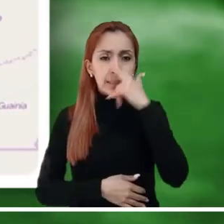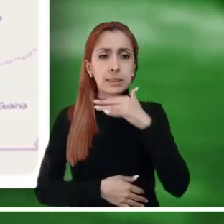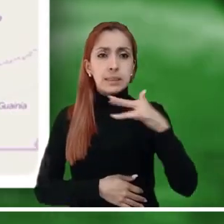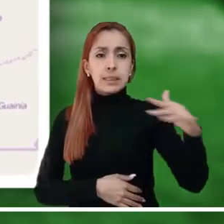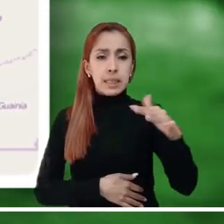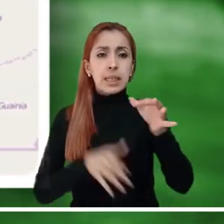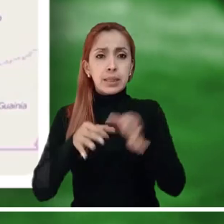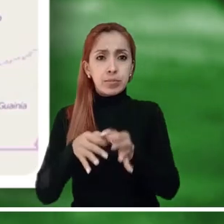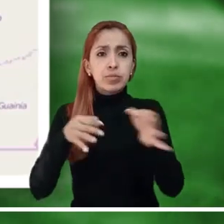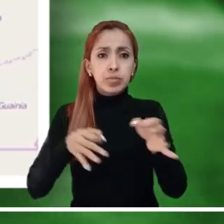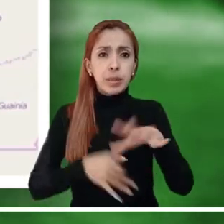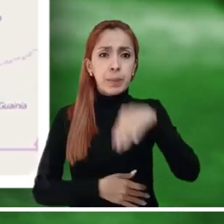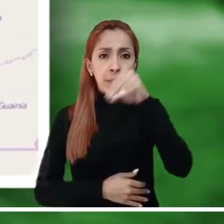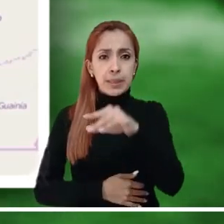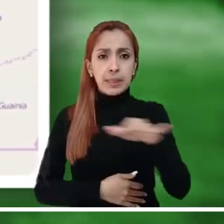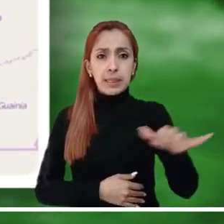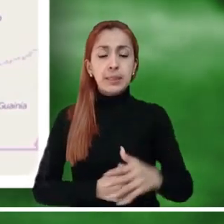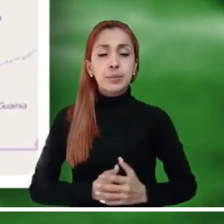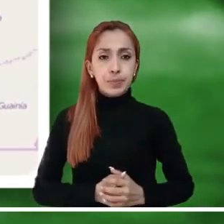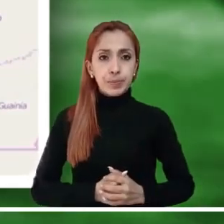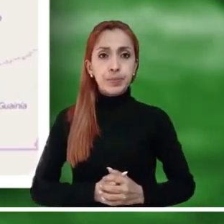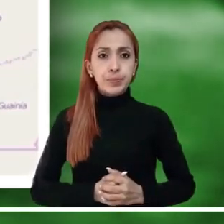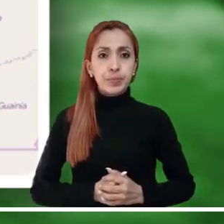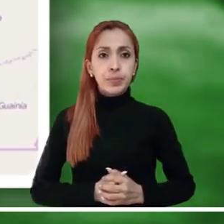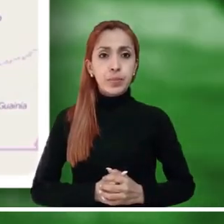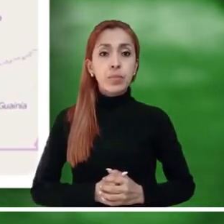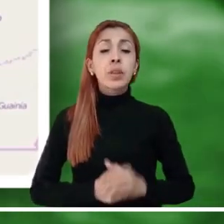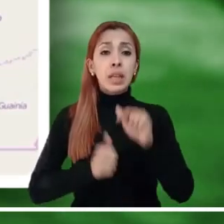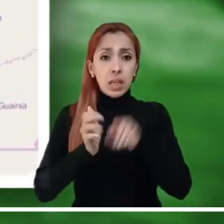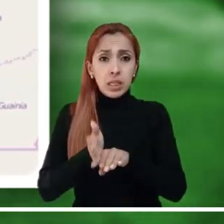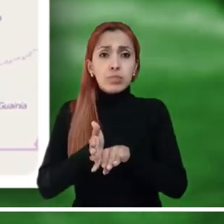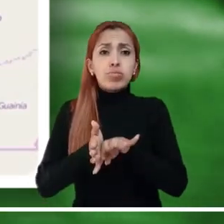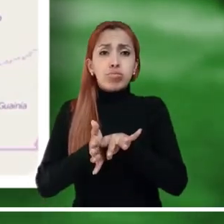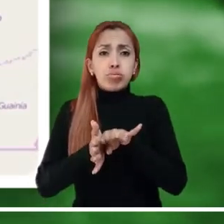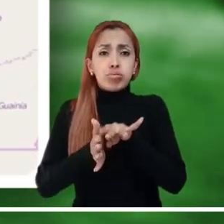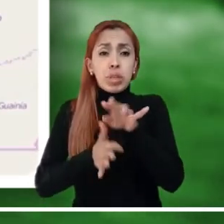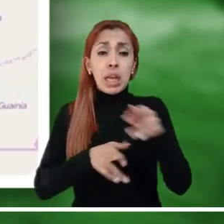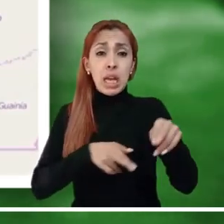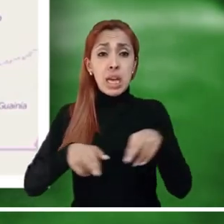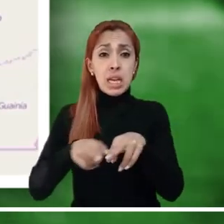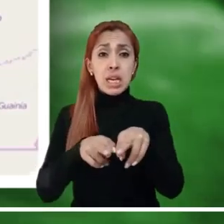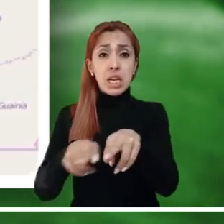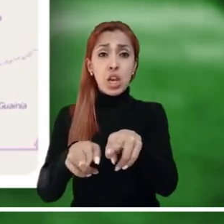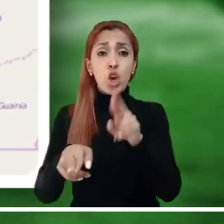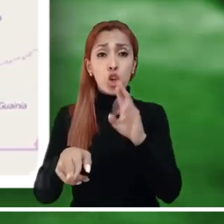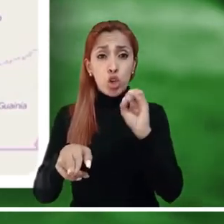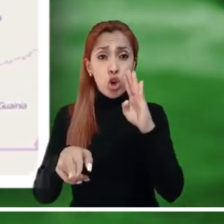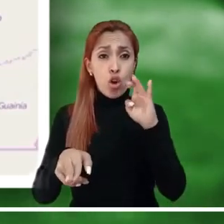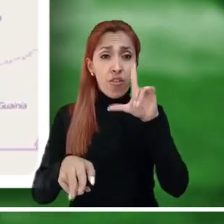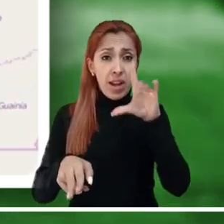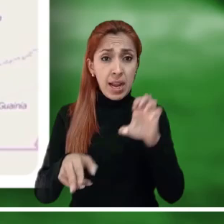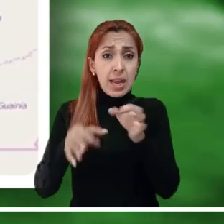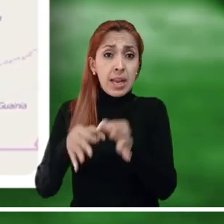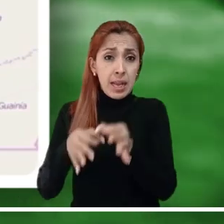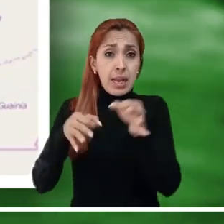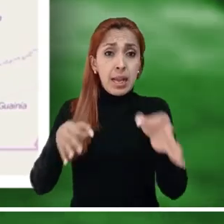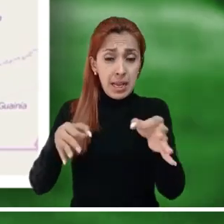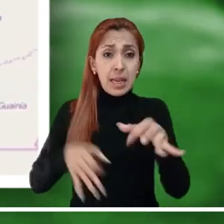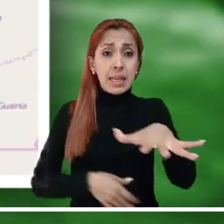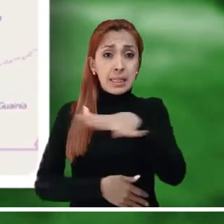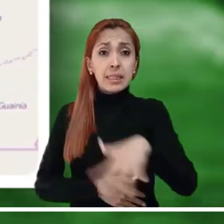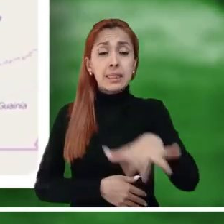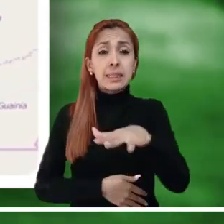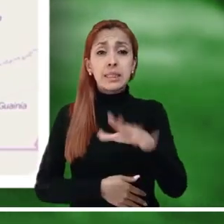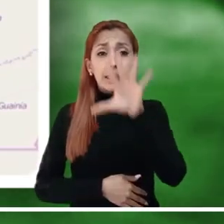ciudad de Santa Marta y en el corregimiento de Minca, en Magdalena. También se presentó creciente súbita en el río El Roble,